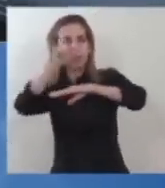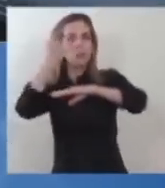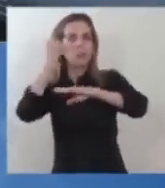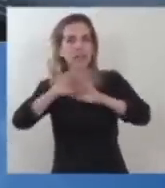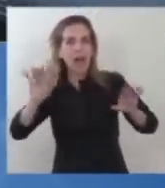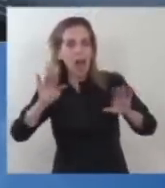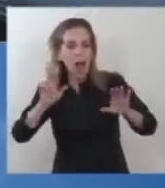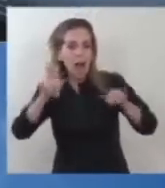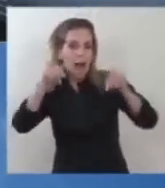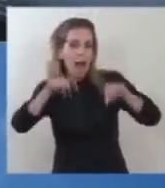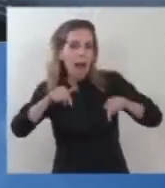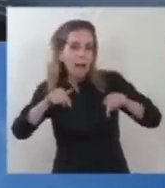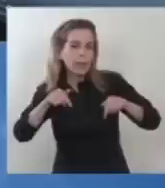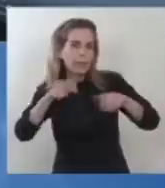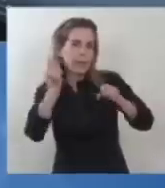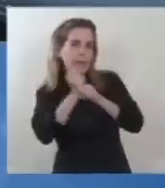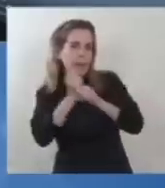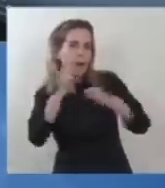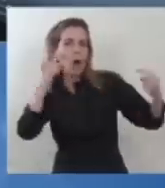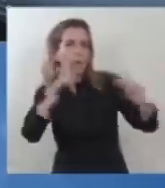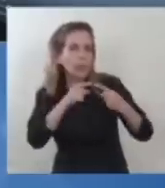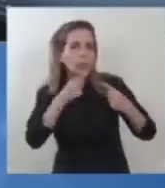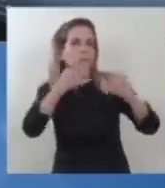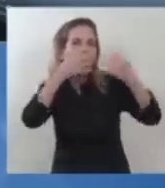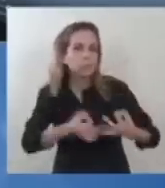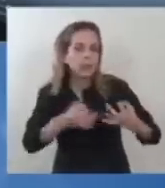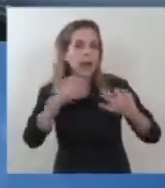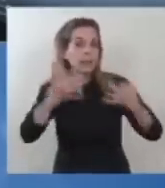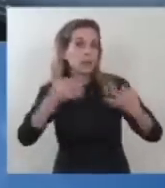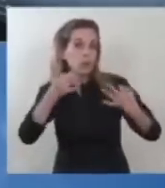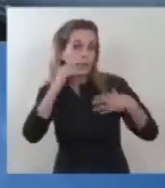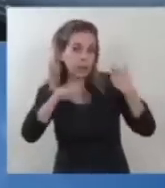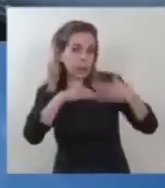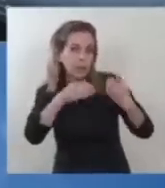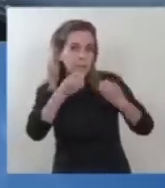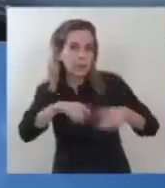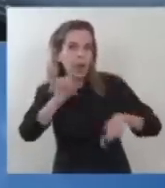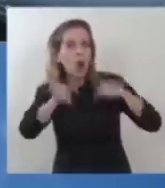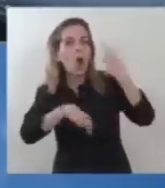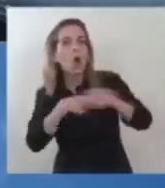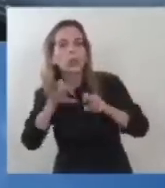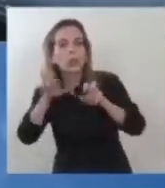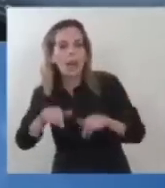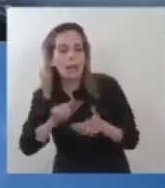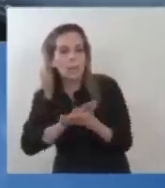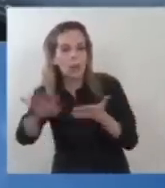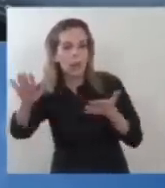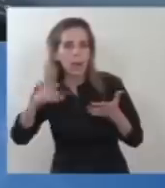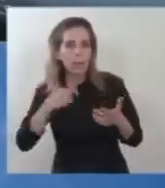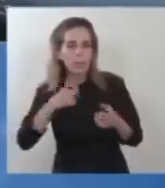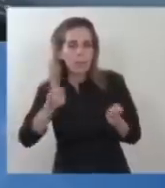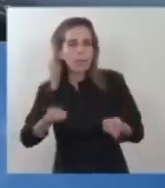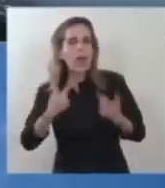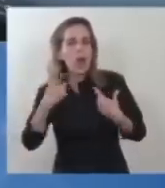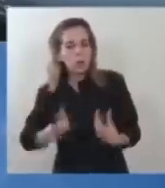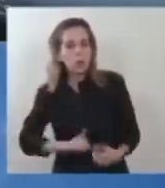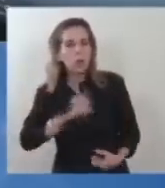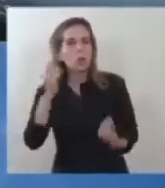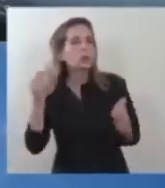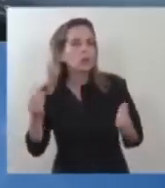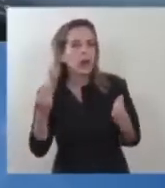concluimos esta misión y seguramente empezaremos otro. Lo que a mí me enorgullece es